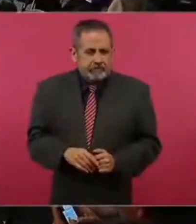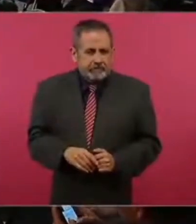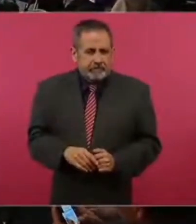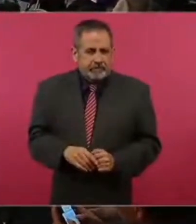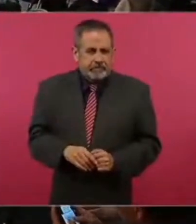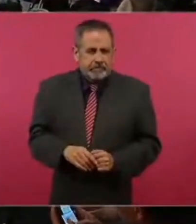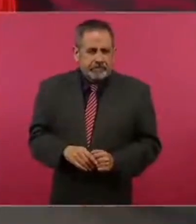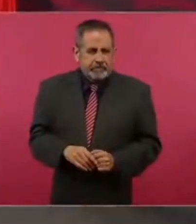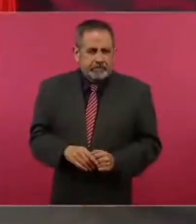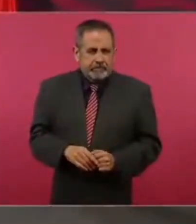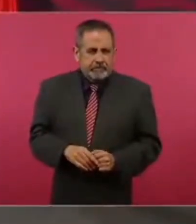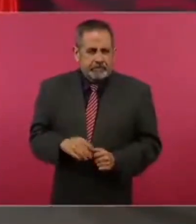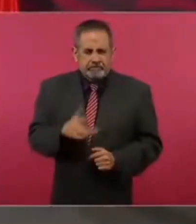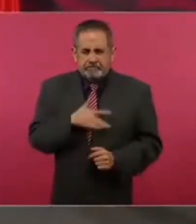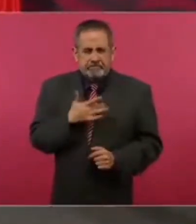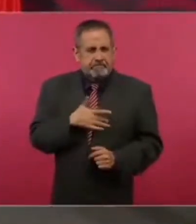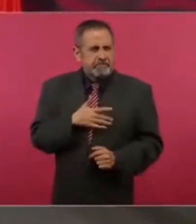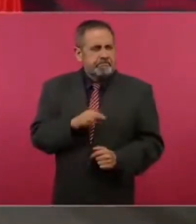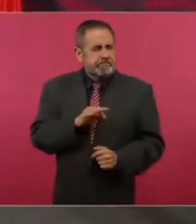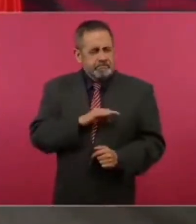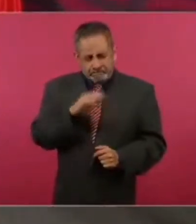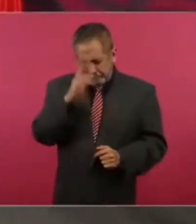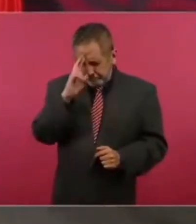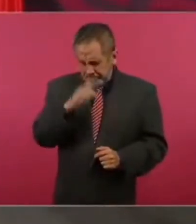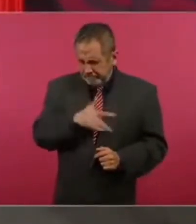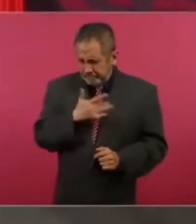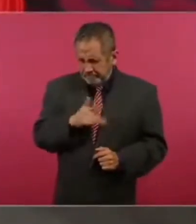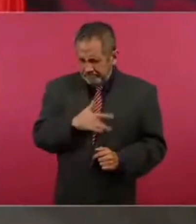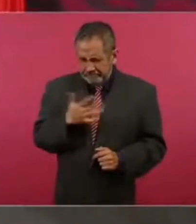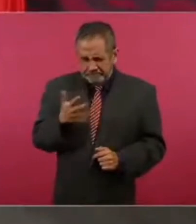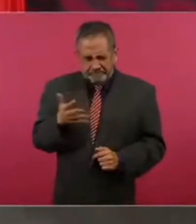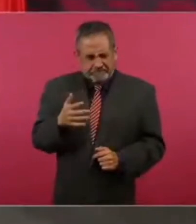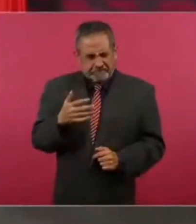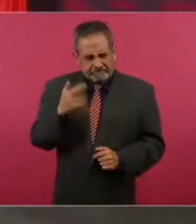si no me equivoco,